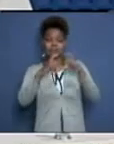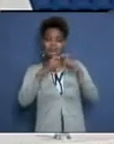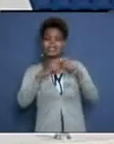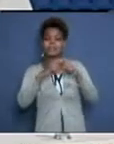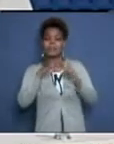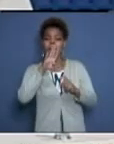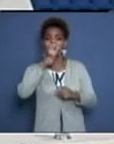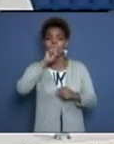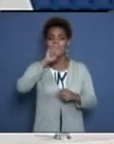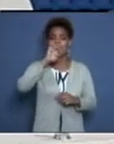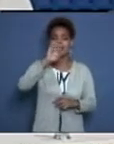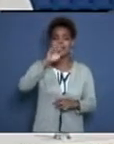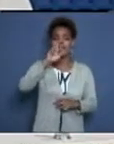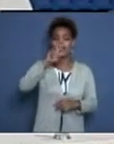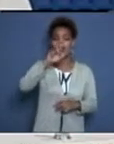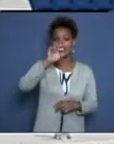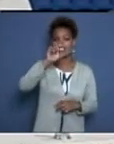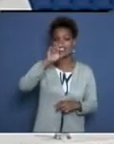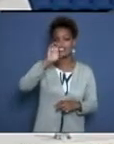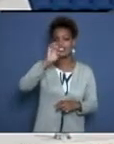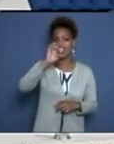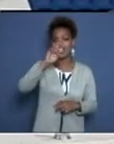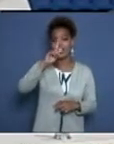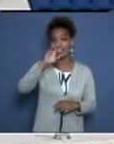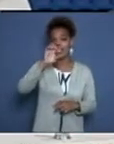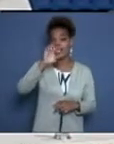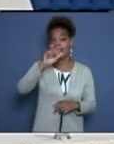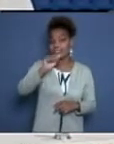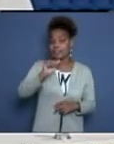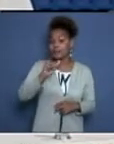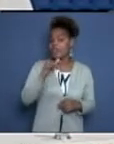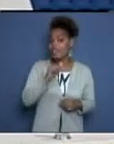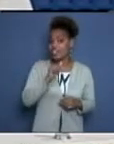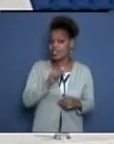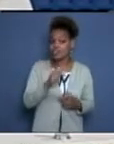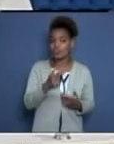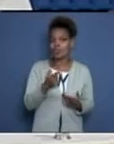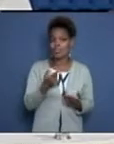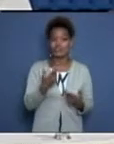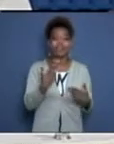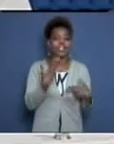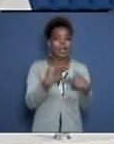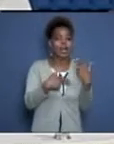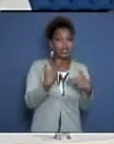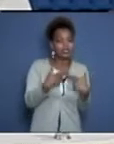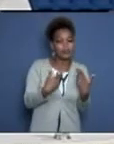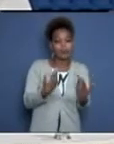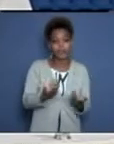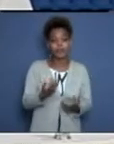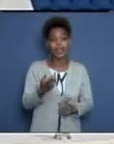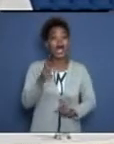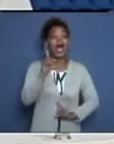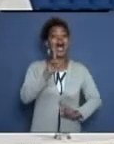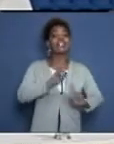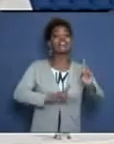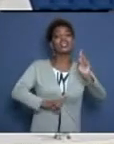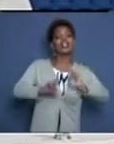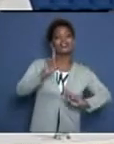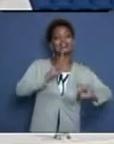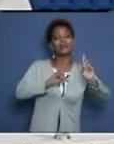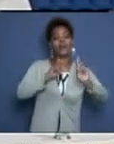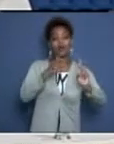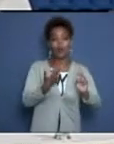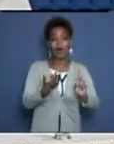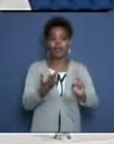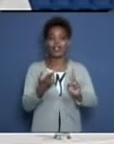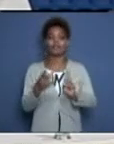que, es decir, incorporar al servicio de ambulancia el transporte alternativo, como bien decimos nosotros, ya sea servicio